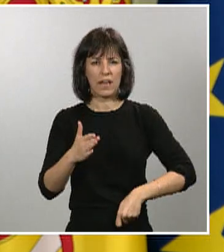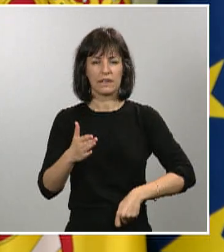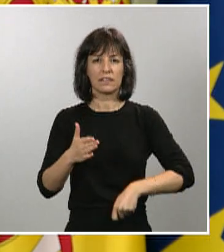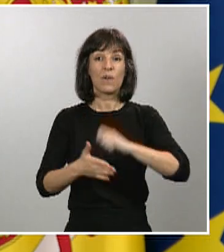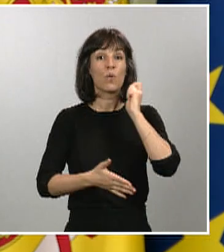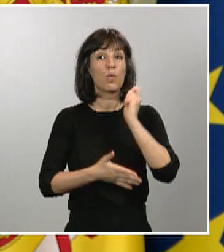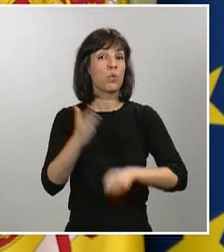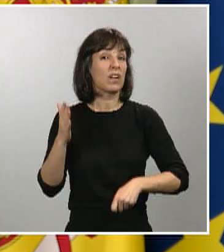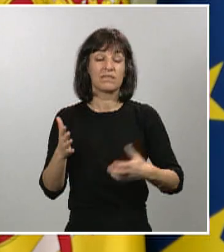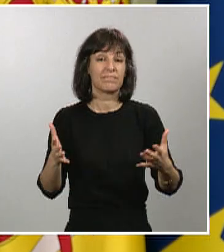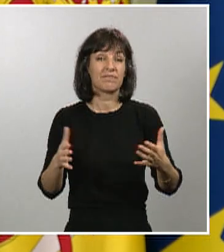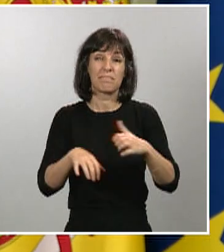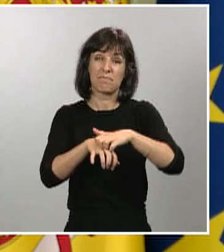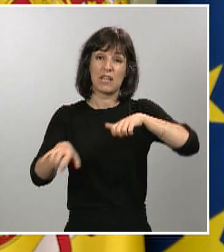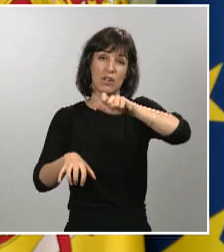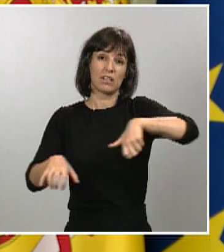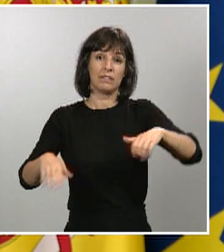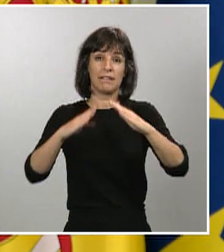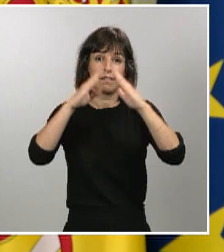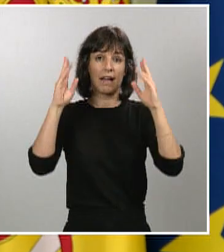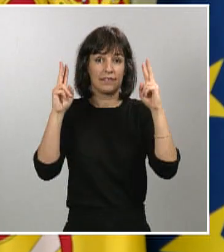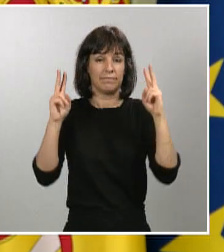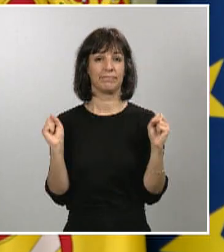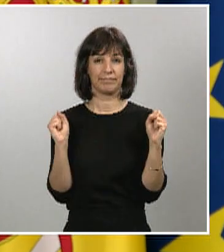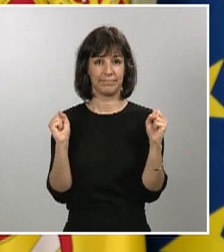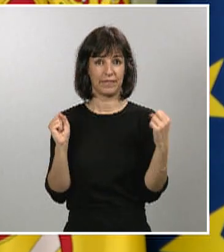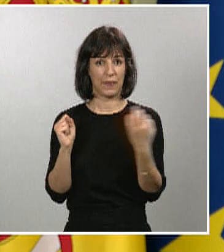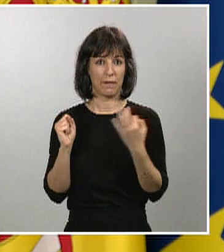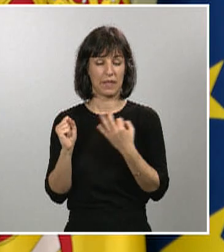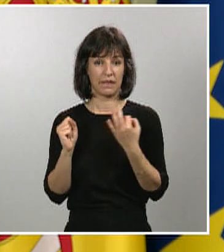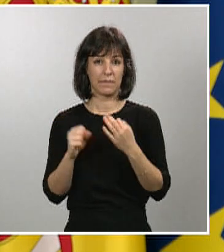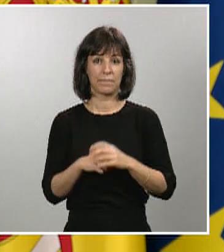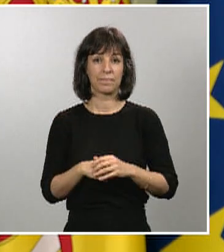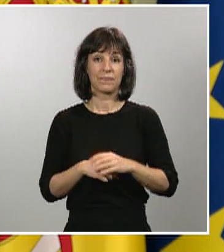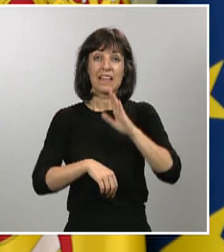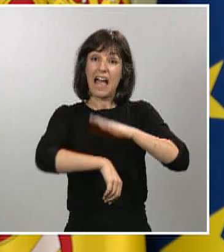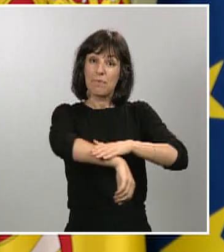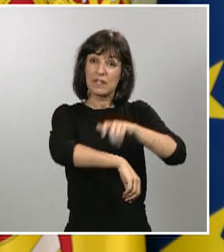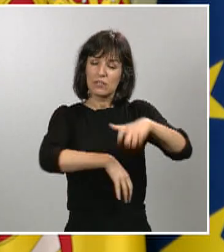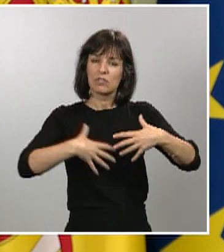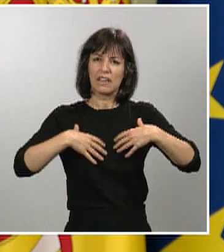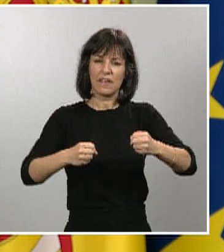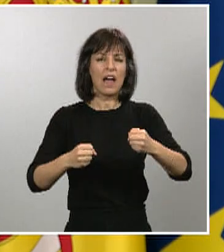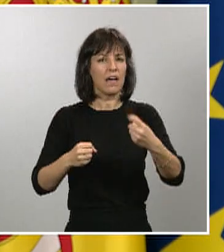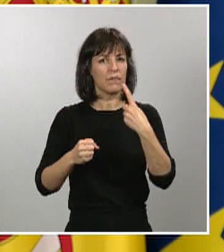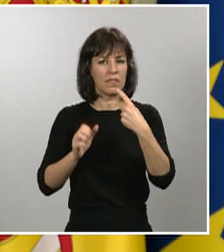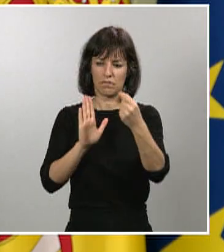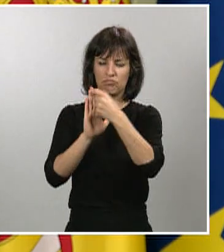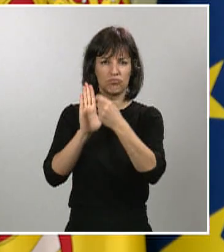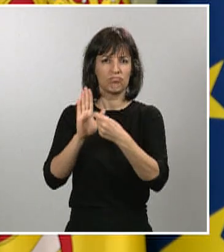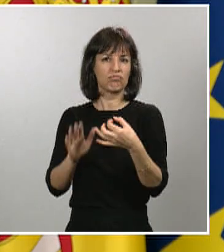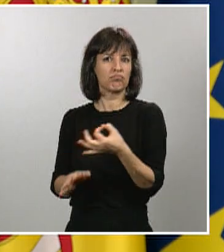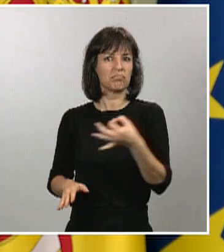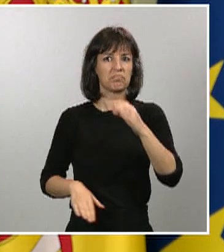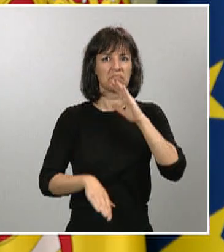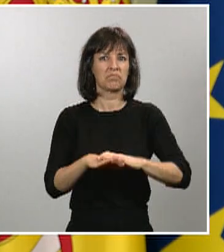de la mayoría de la población. Medidas que, como ha dicho el ministro Illa, están siendo efectivas porque han permitido reducir la